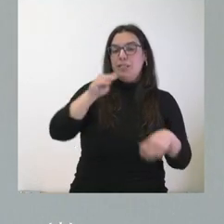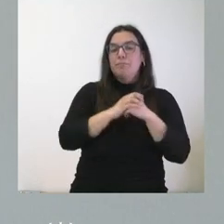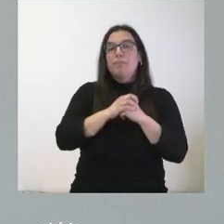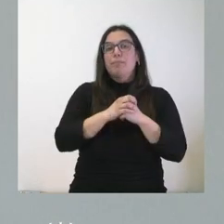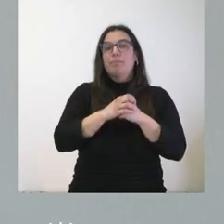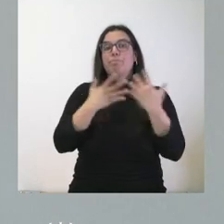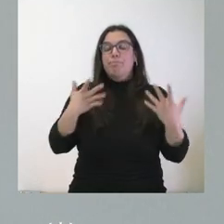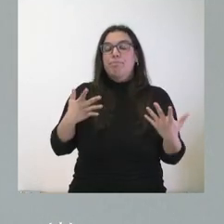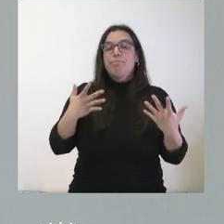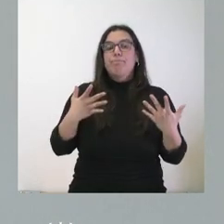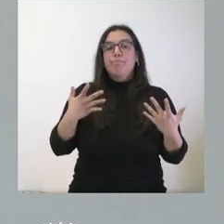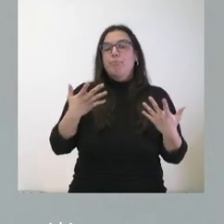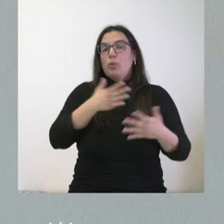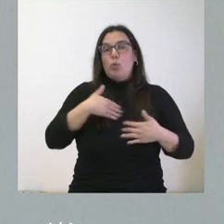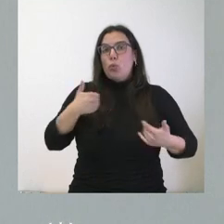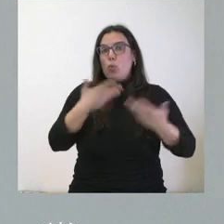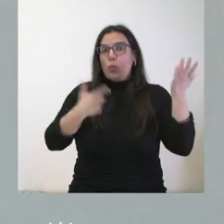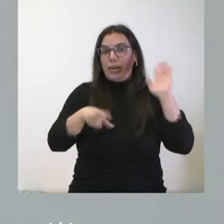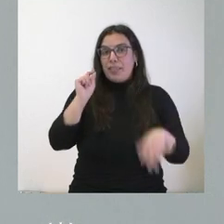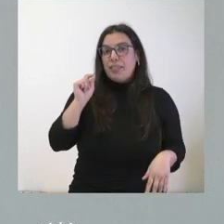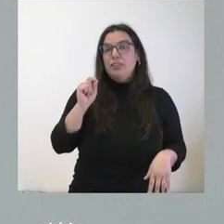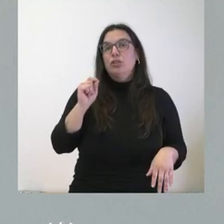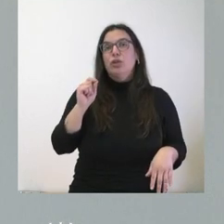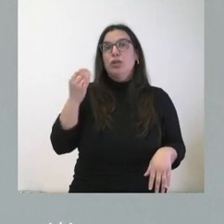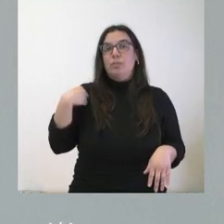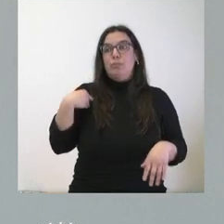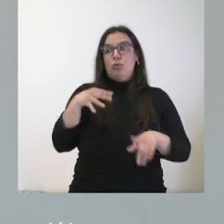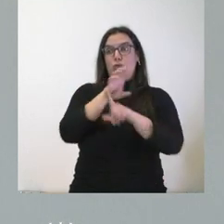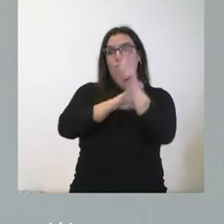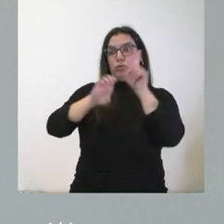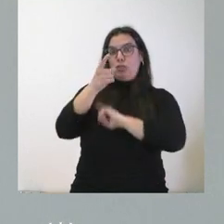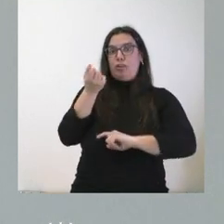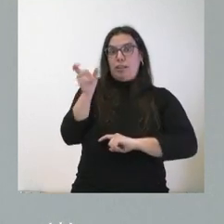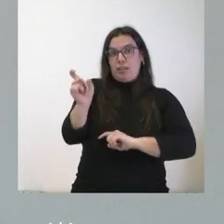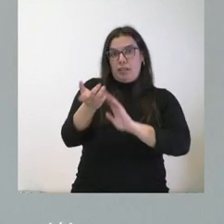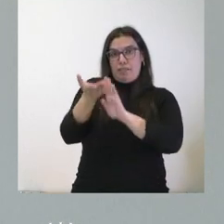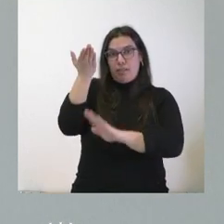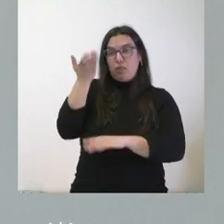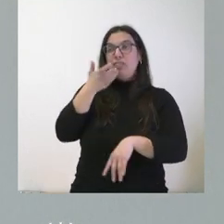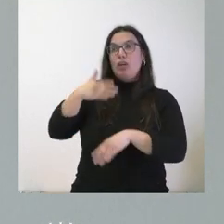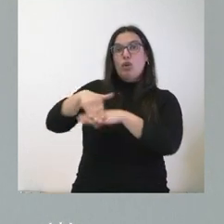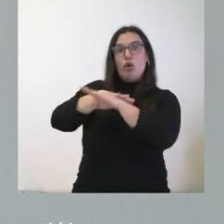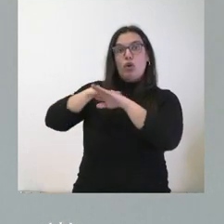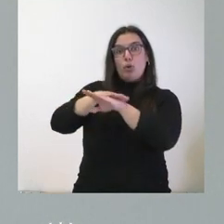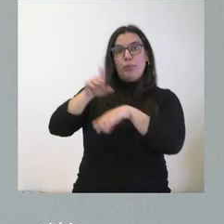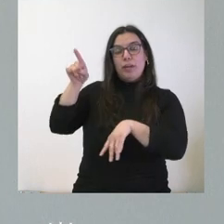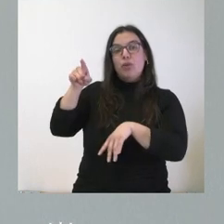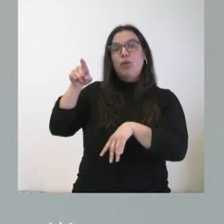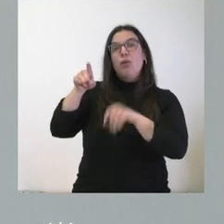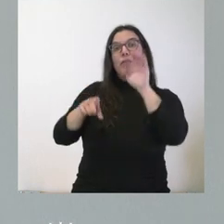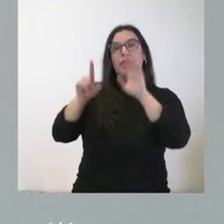que, como consecuencia de cualquier decisión en este contexto de inflación por parte del Gobierno, se decidiera